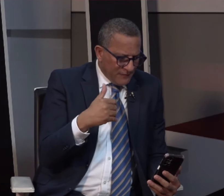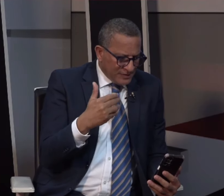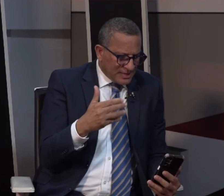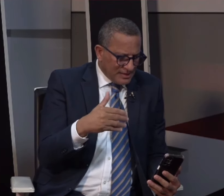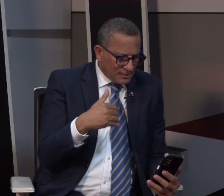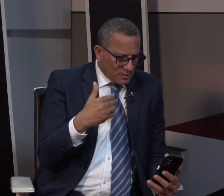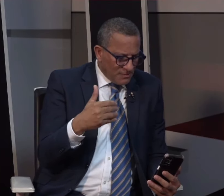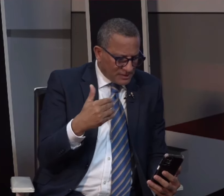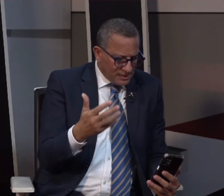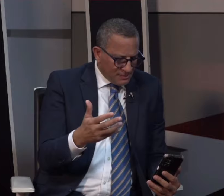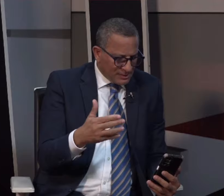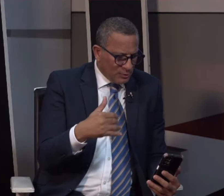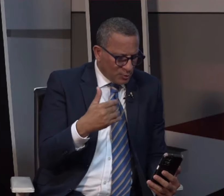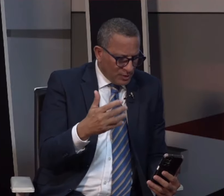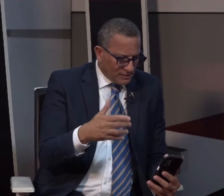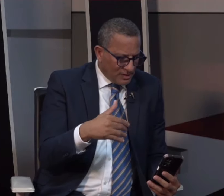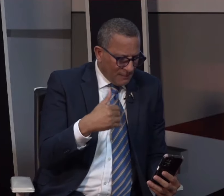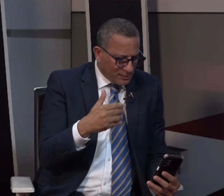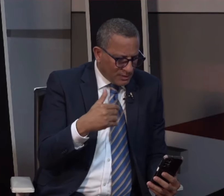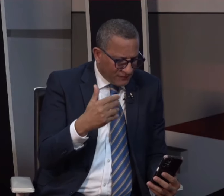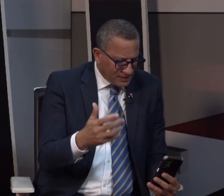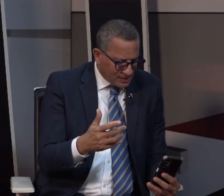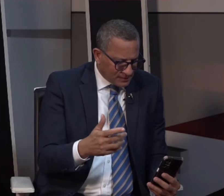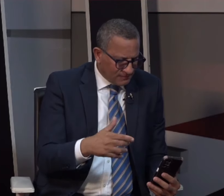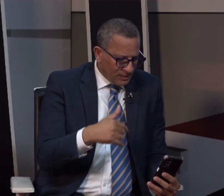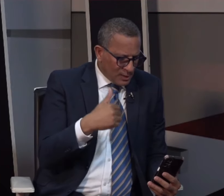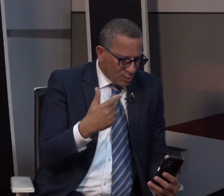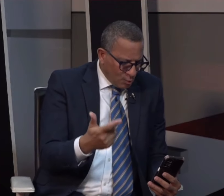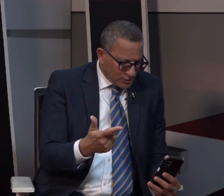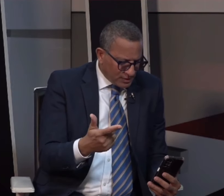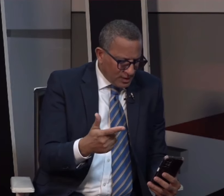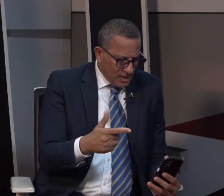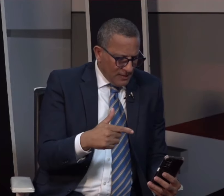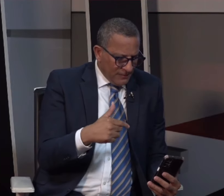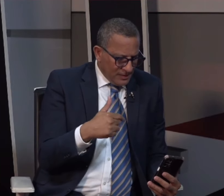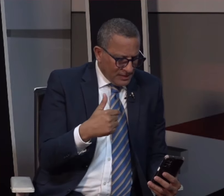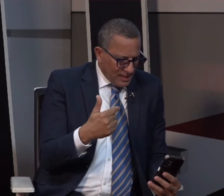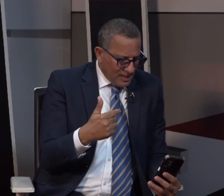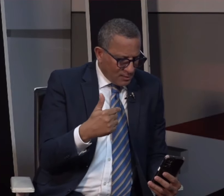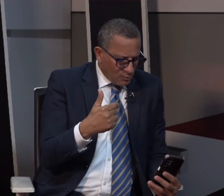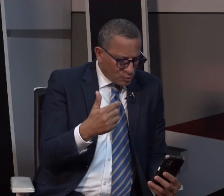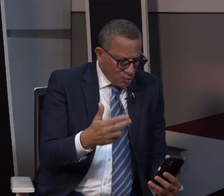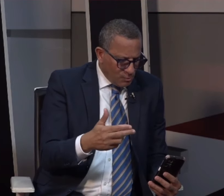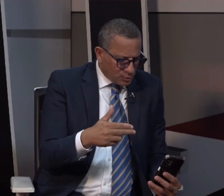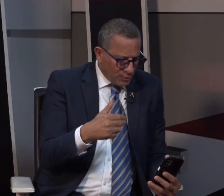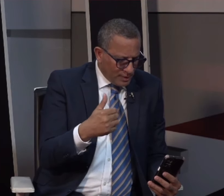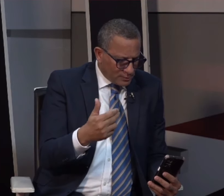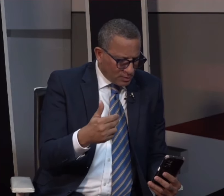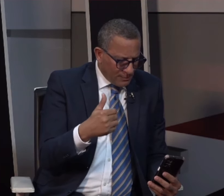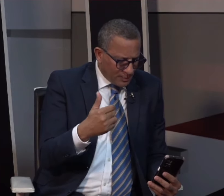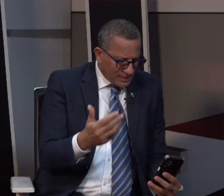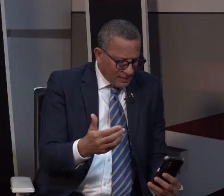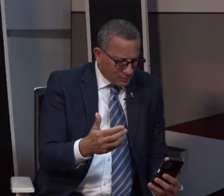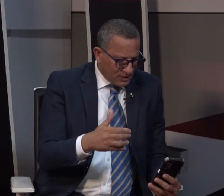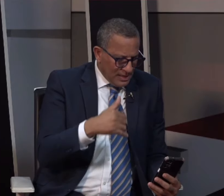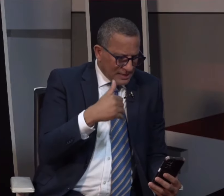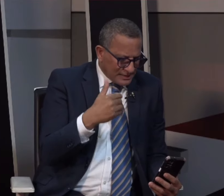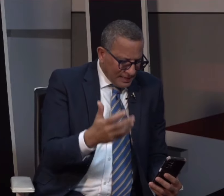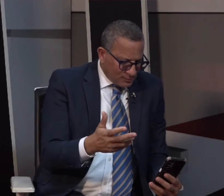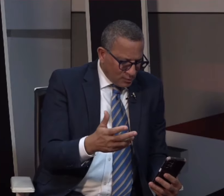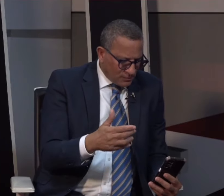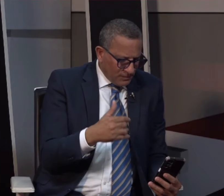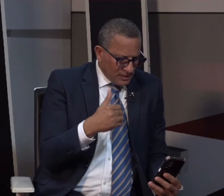fiscalizaciones masivas y auditorías de personas físicas, cruces de consumos con ingresos reportados,